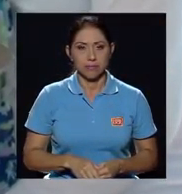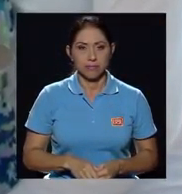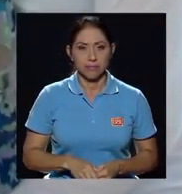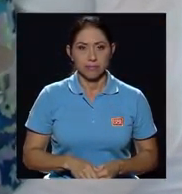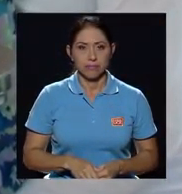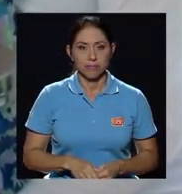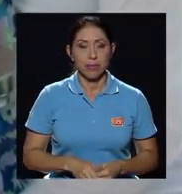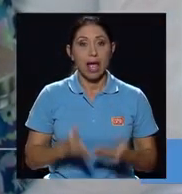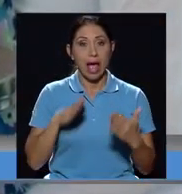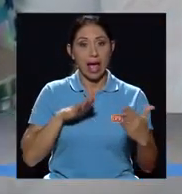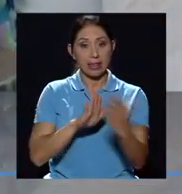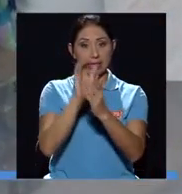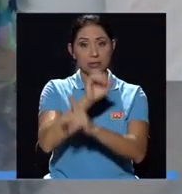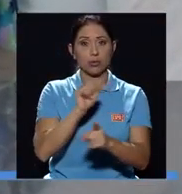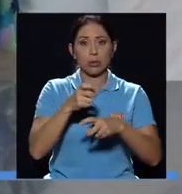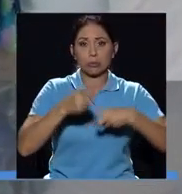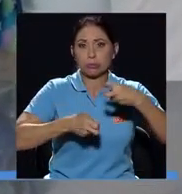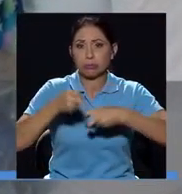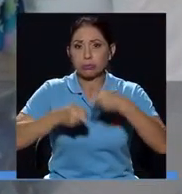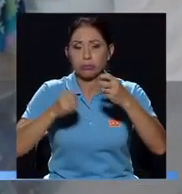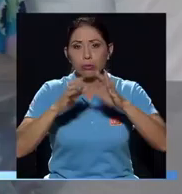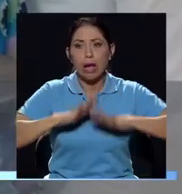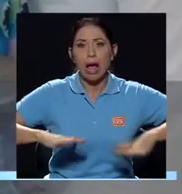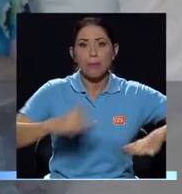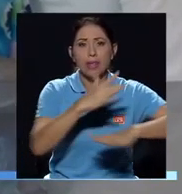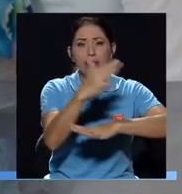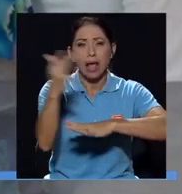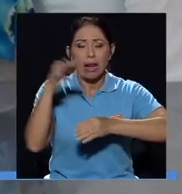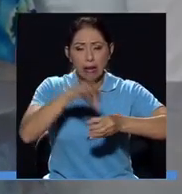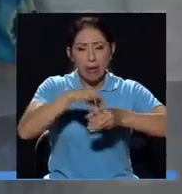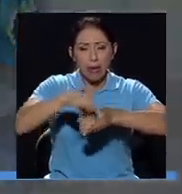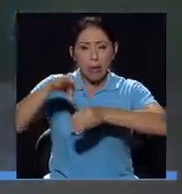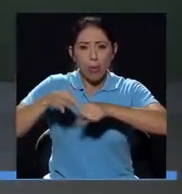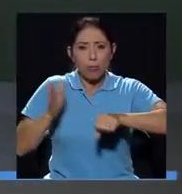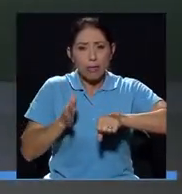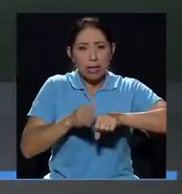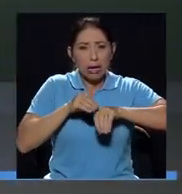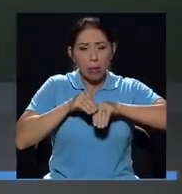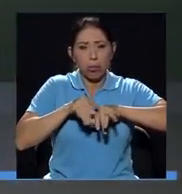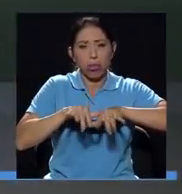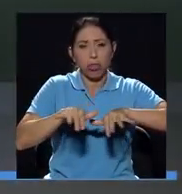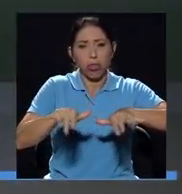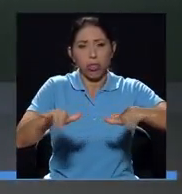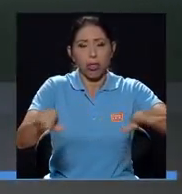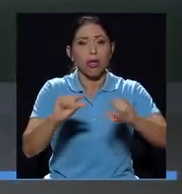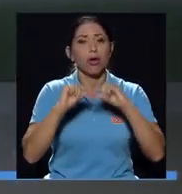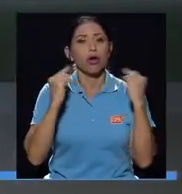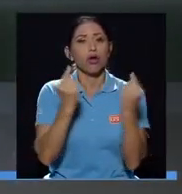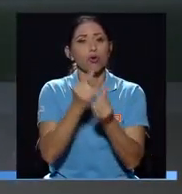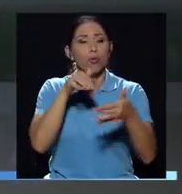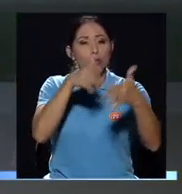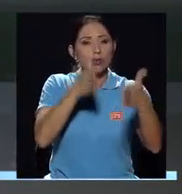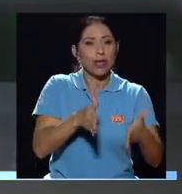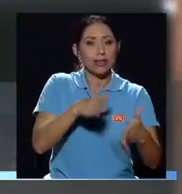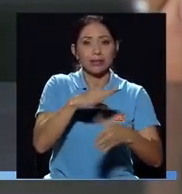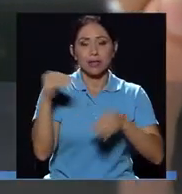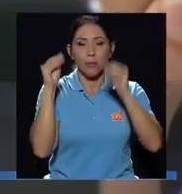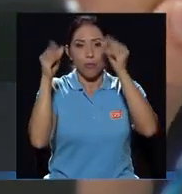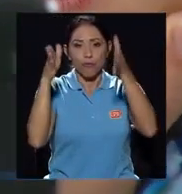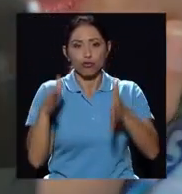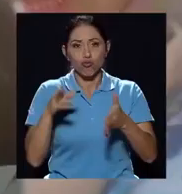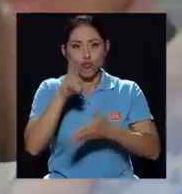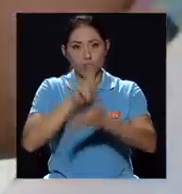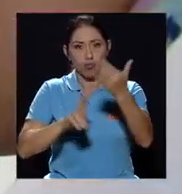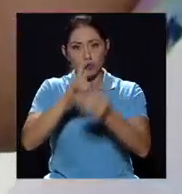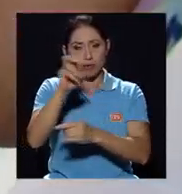Ante la problemática ambiental generada por la expansión piñera descontrolada, un grupo de estudiantes y profesores de la Universidad de Costa